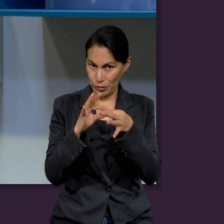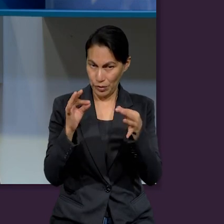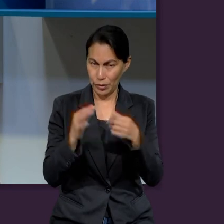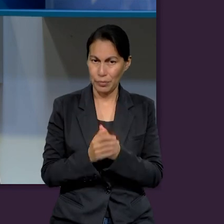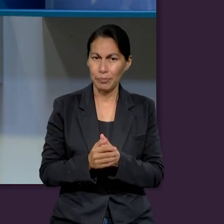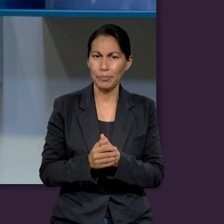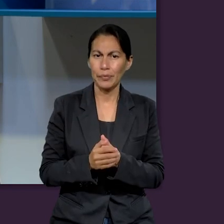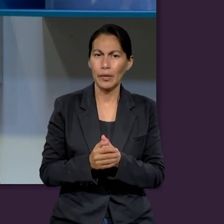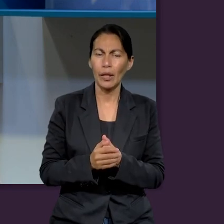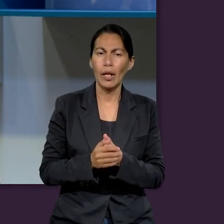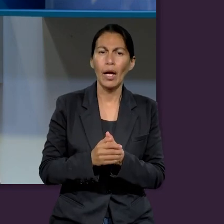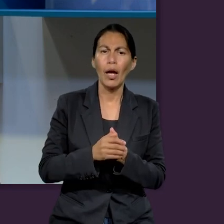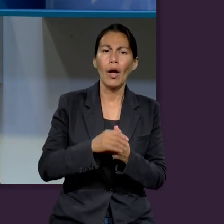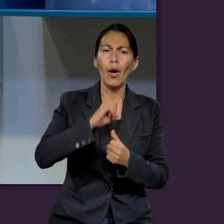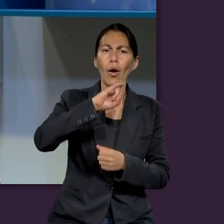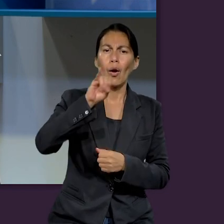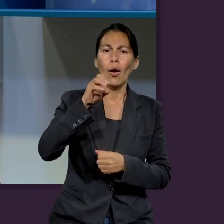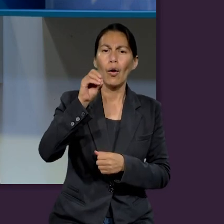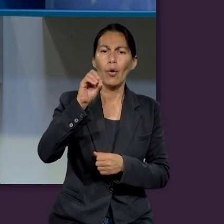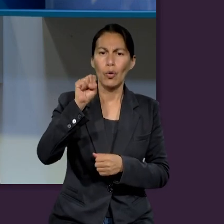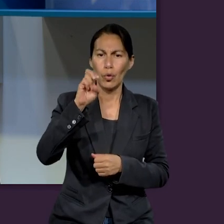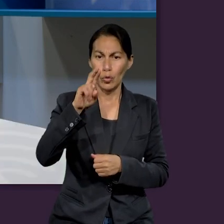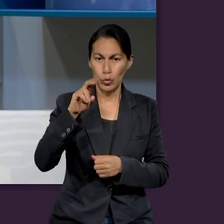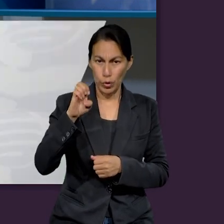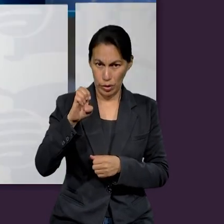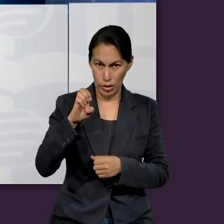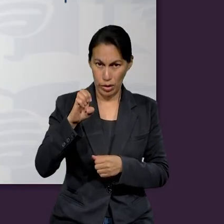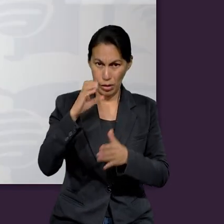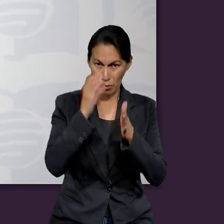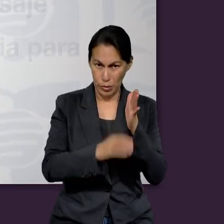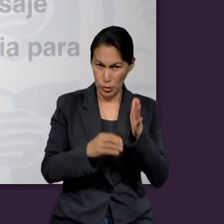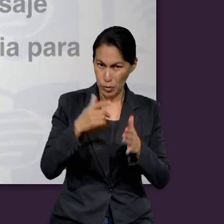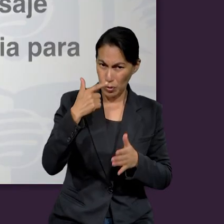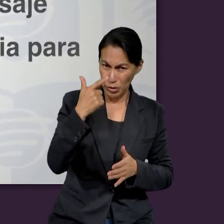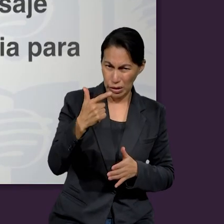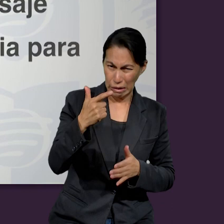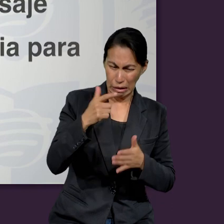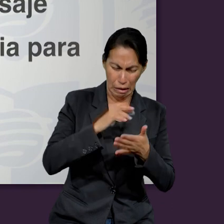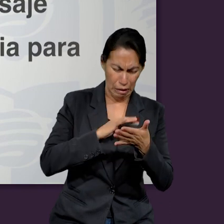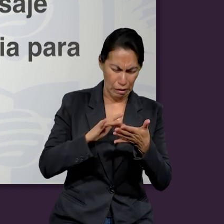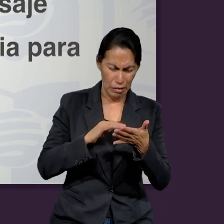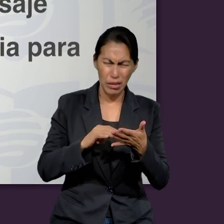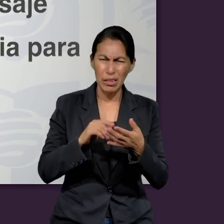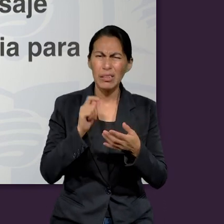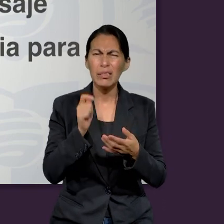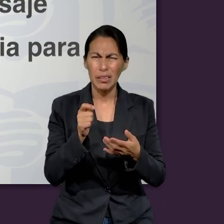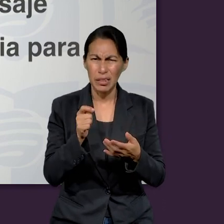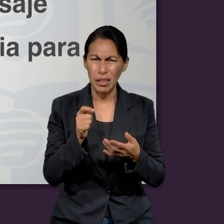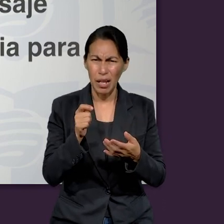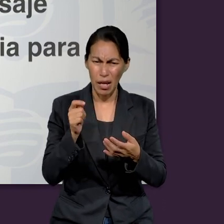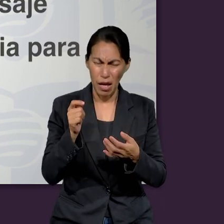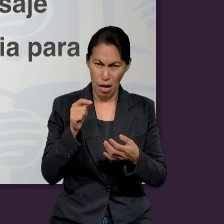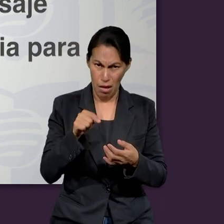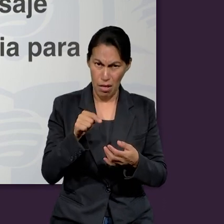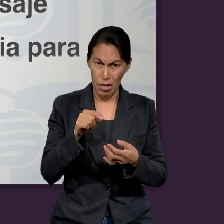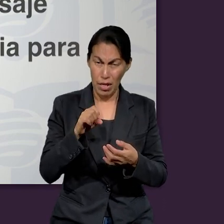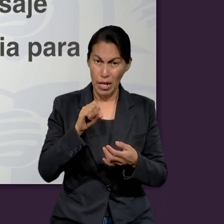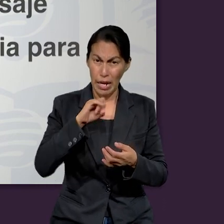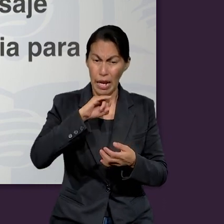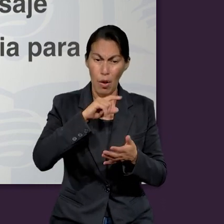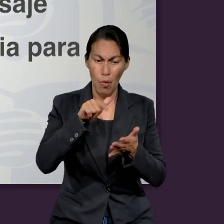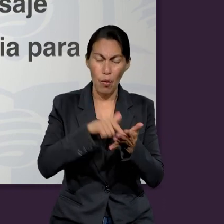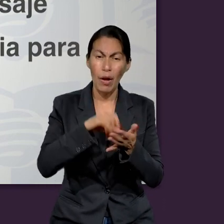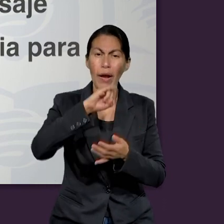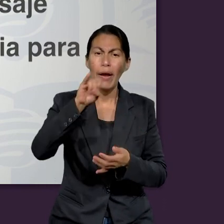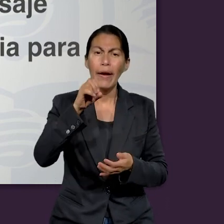ayudar con la siguiente pregunta. Después de leer Josué, capítulo 7, ¿qué sucedió después de la